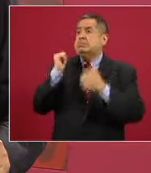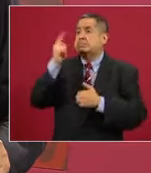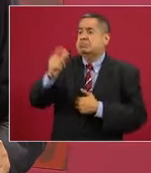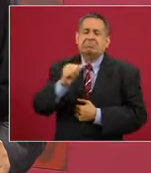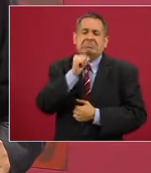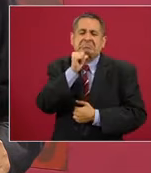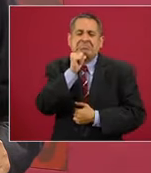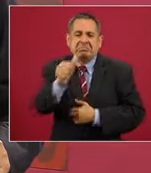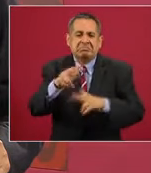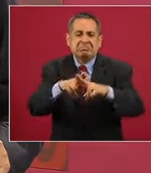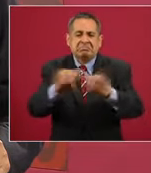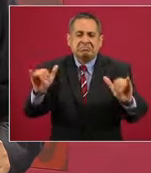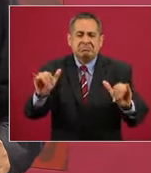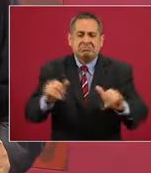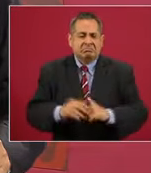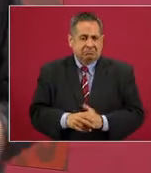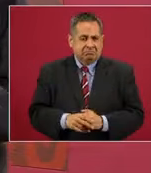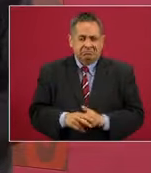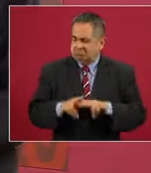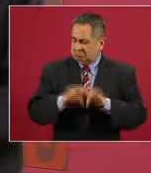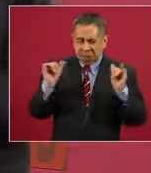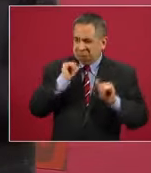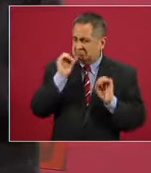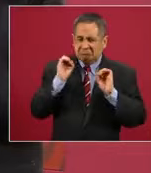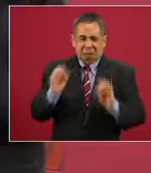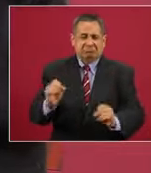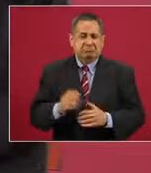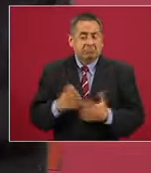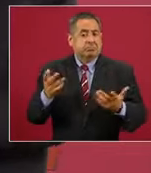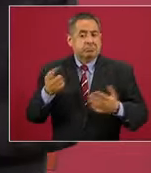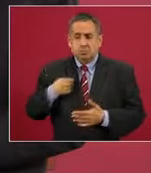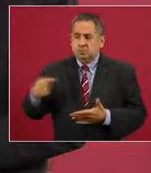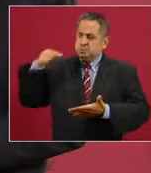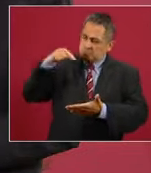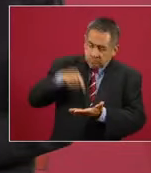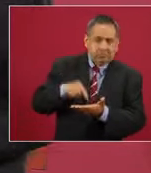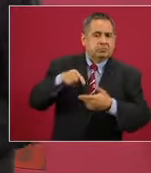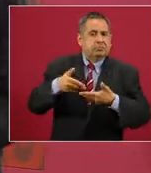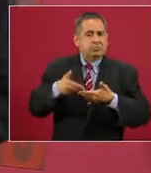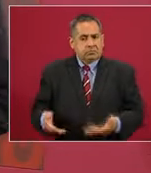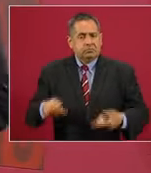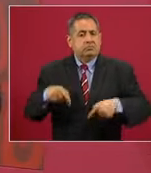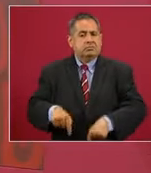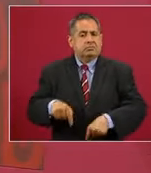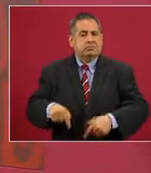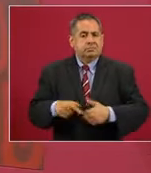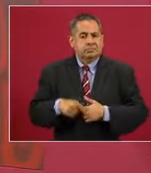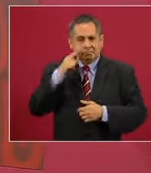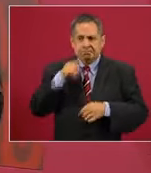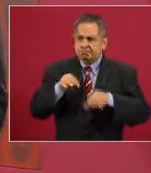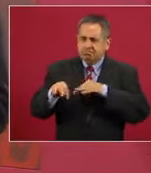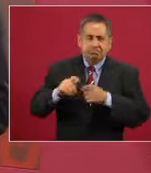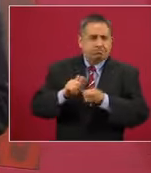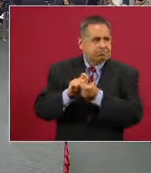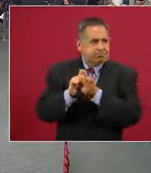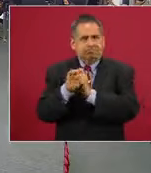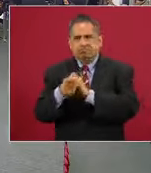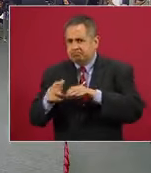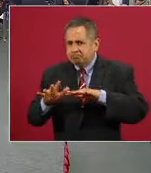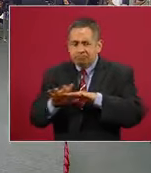vidrio. Y logramos estar aquí para transformar